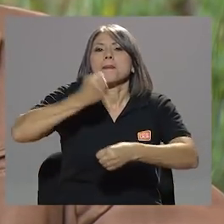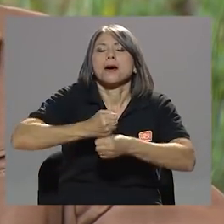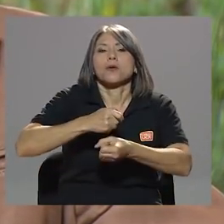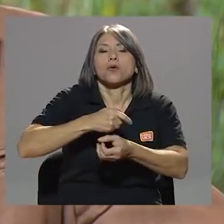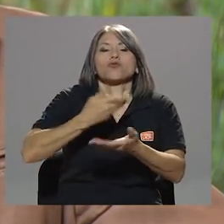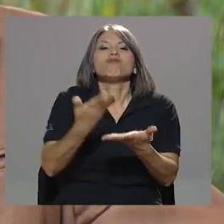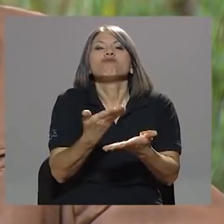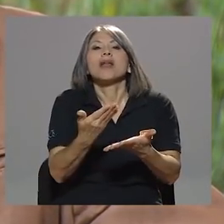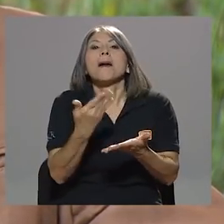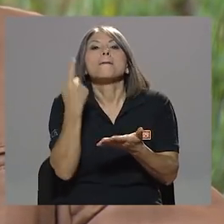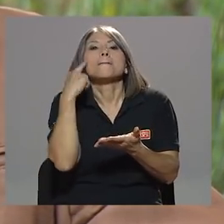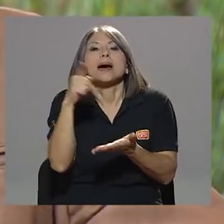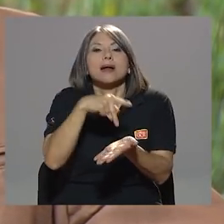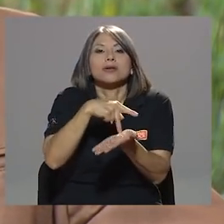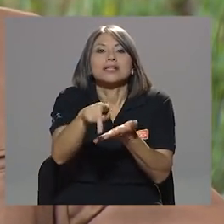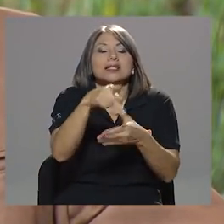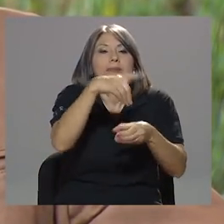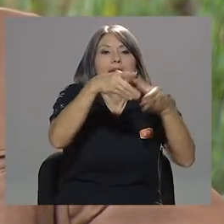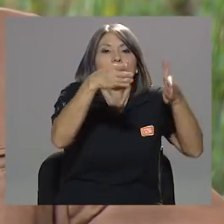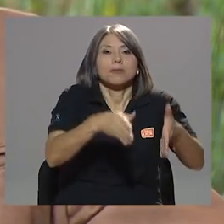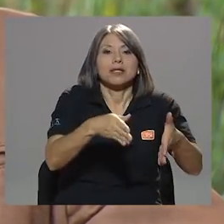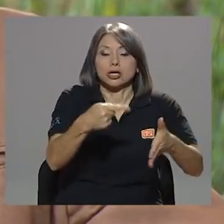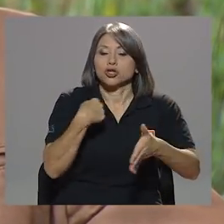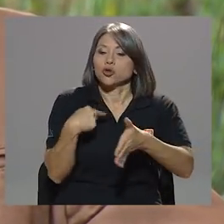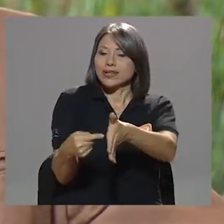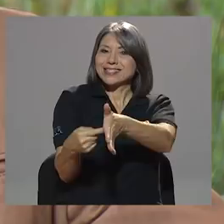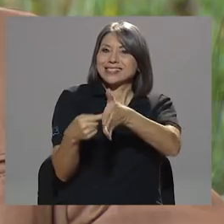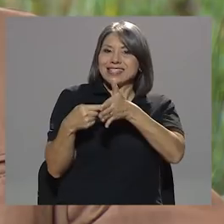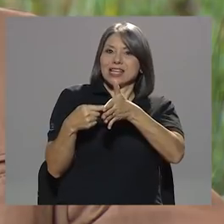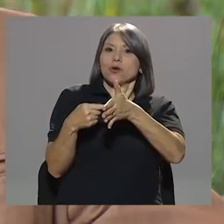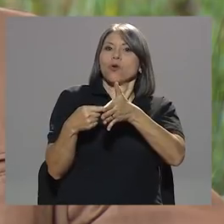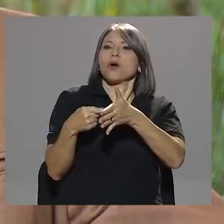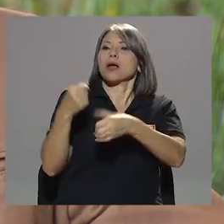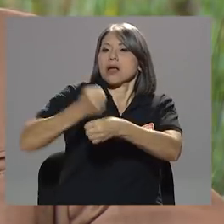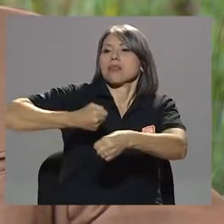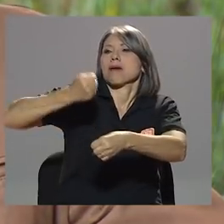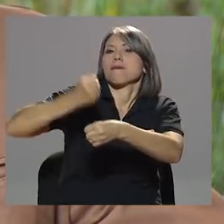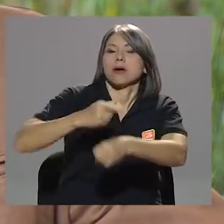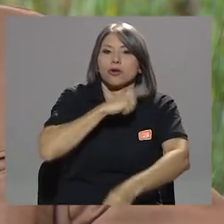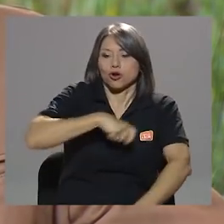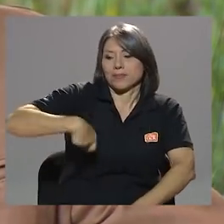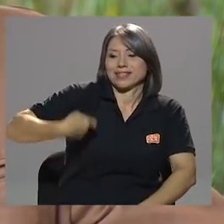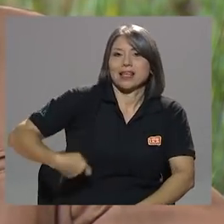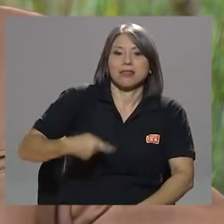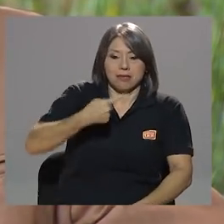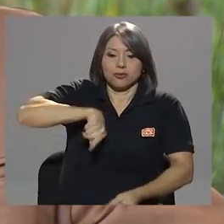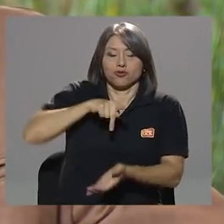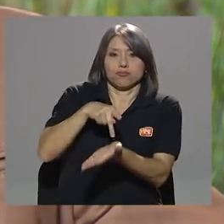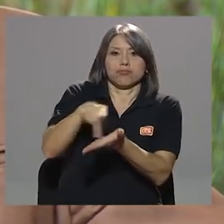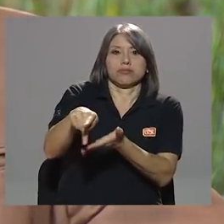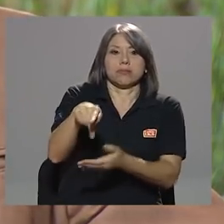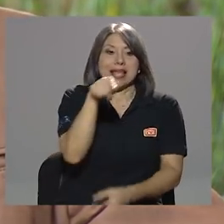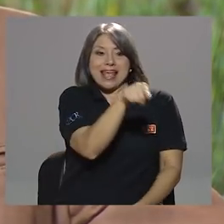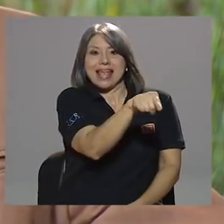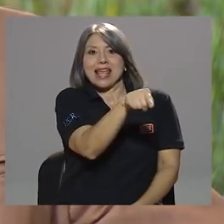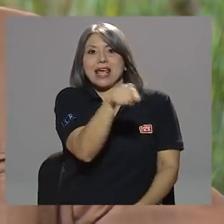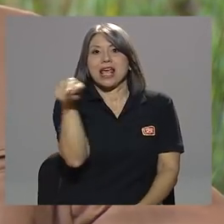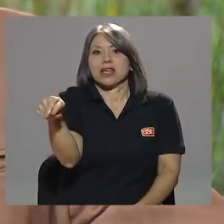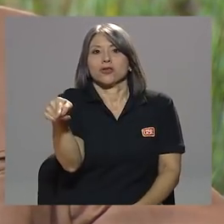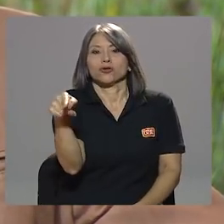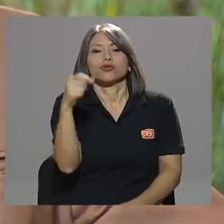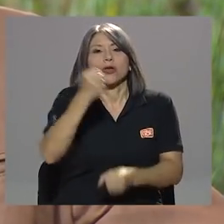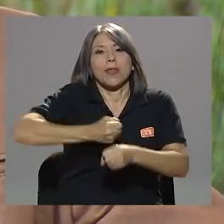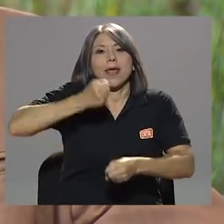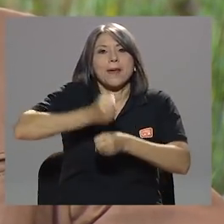Exijo para lo que el presidente se les paga, como un costarricense. Ellos son empleados de